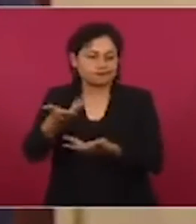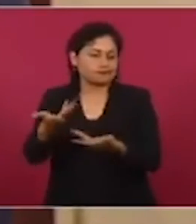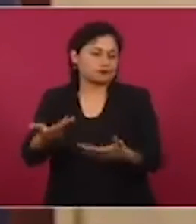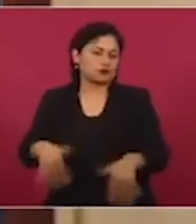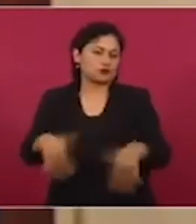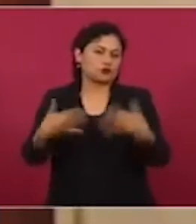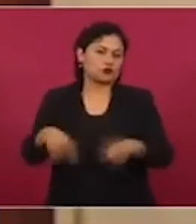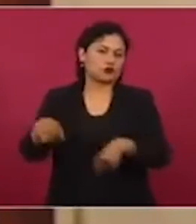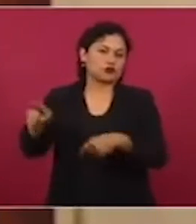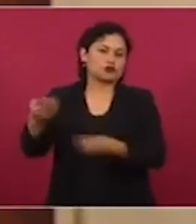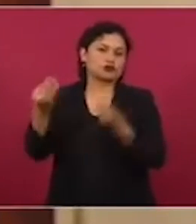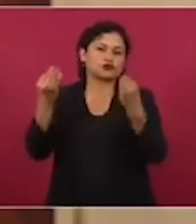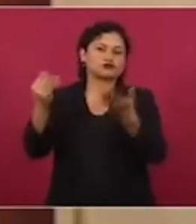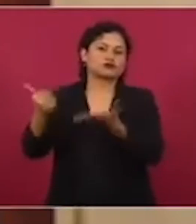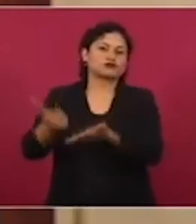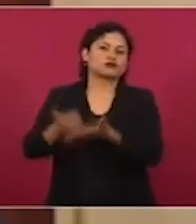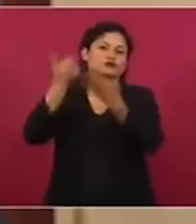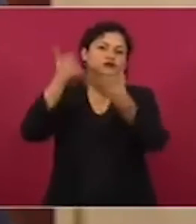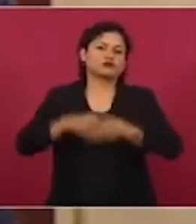Muchas gracias.